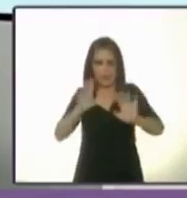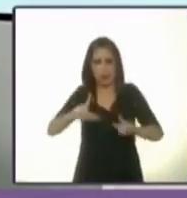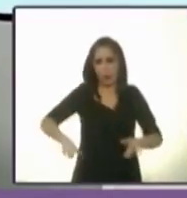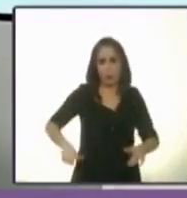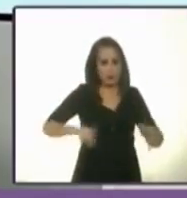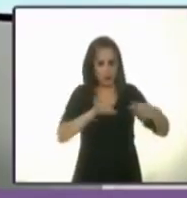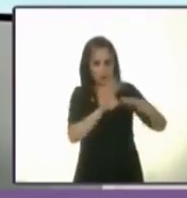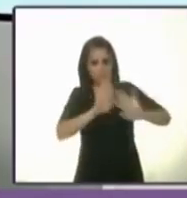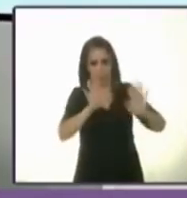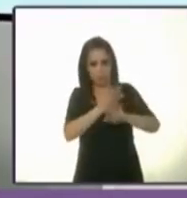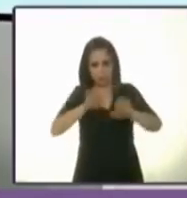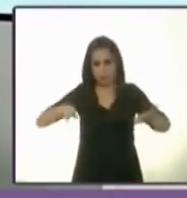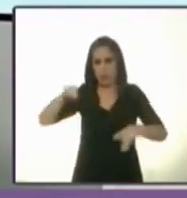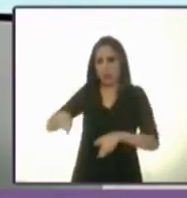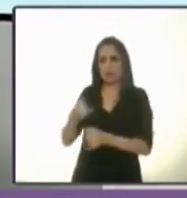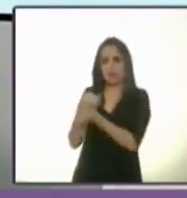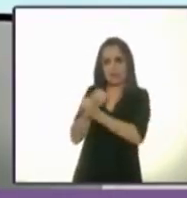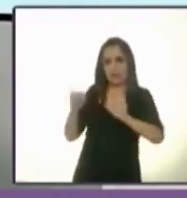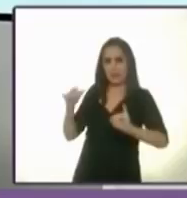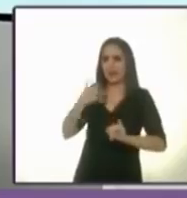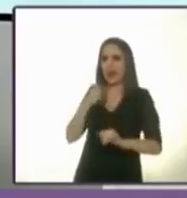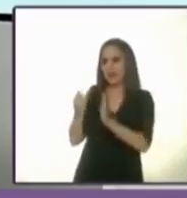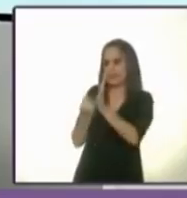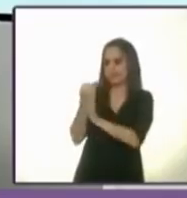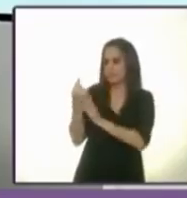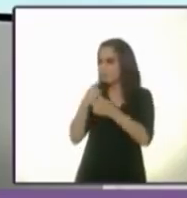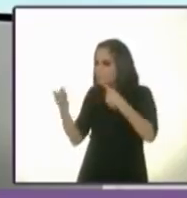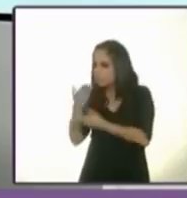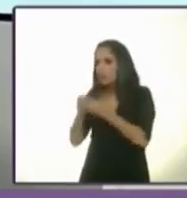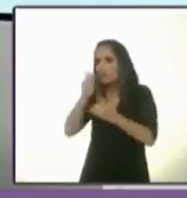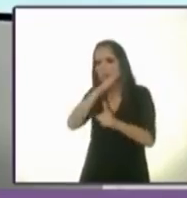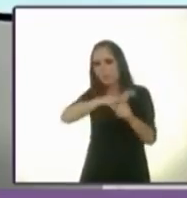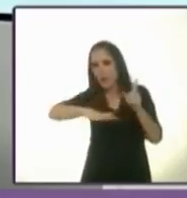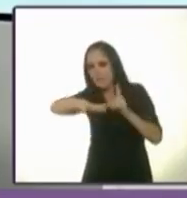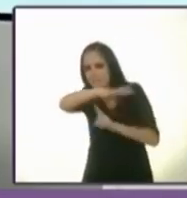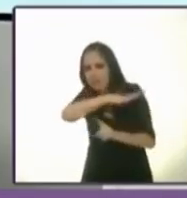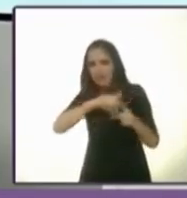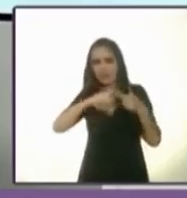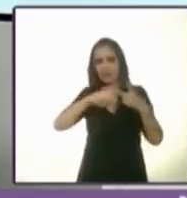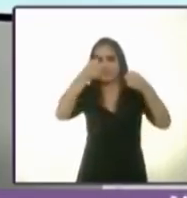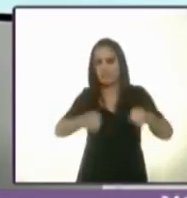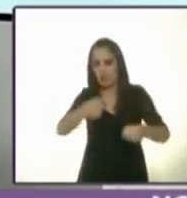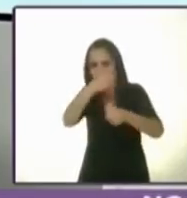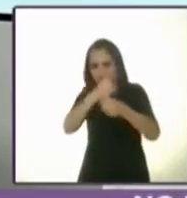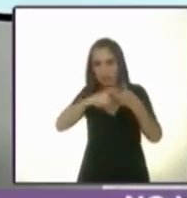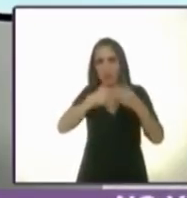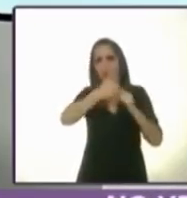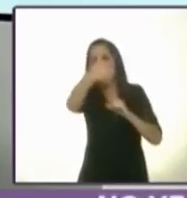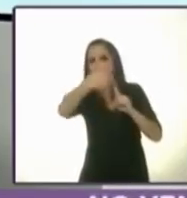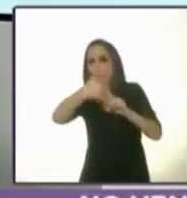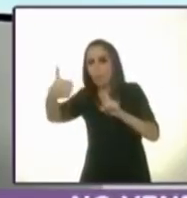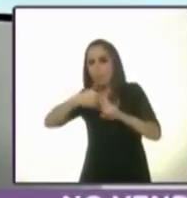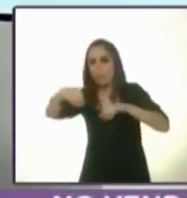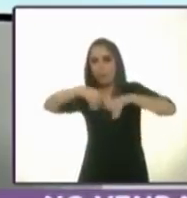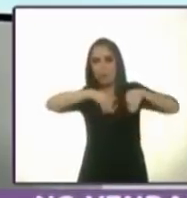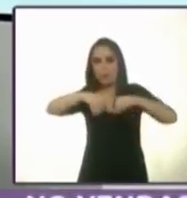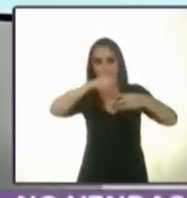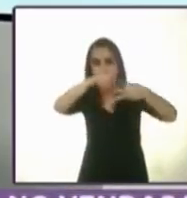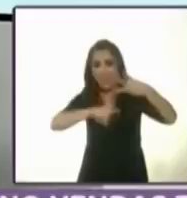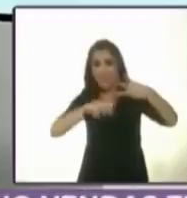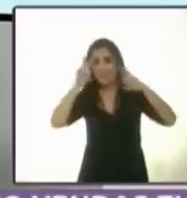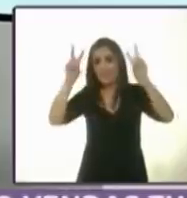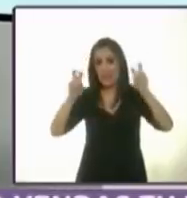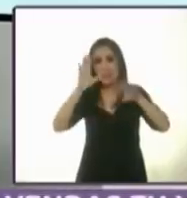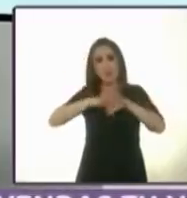gobiernos, que tome las grandes decisiones, sobre todo en materia de medio ambiente, de seguridad y de movilidad, que son los temas que más nos